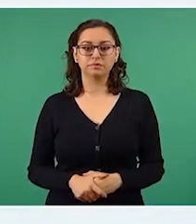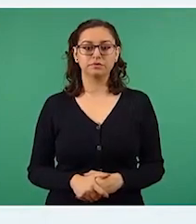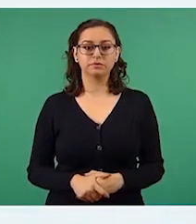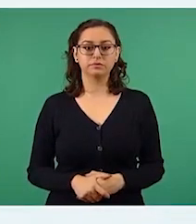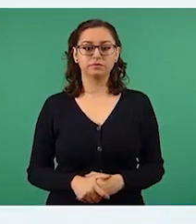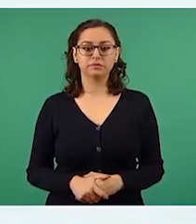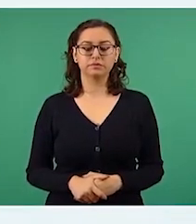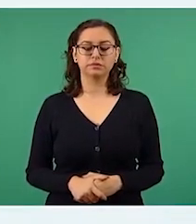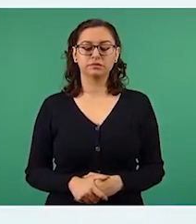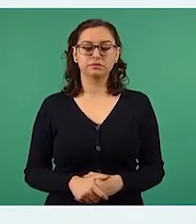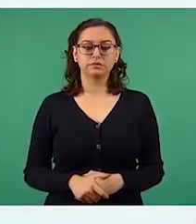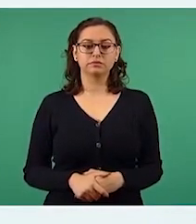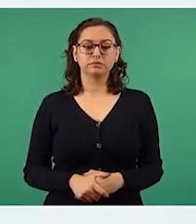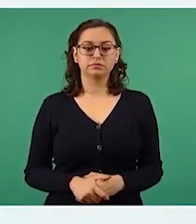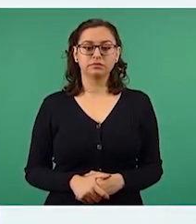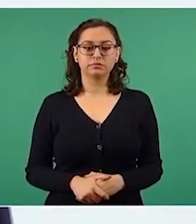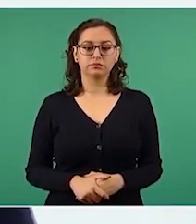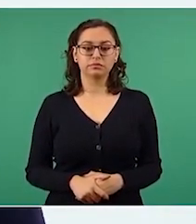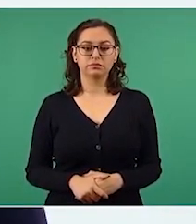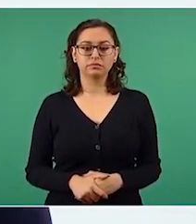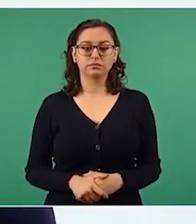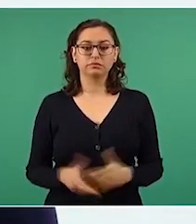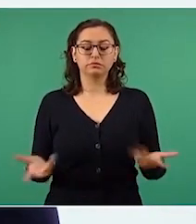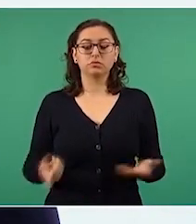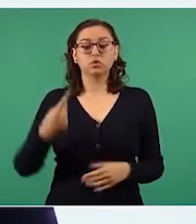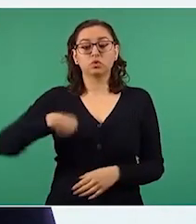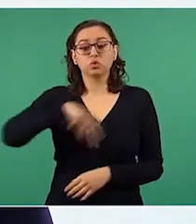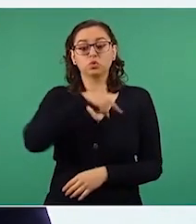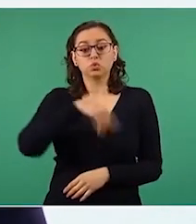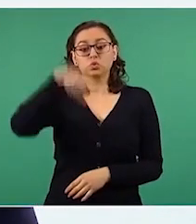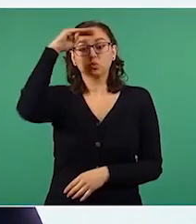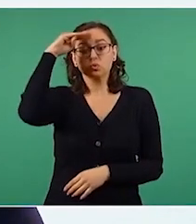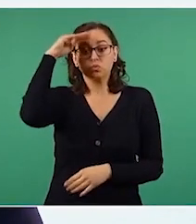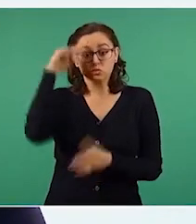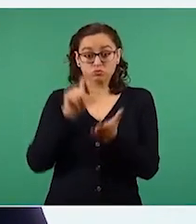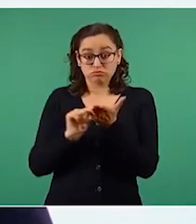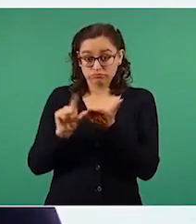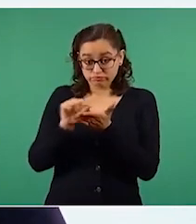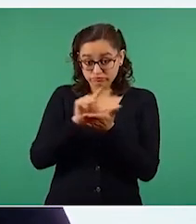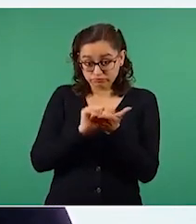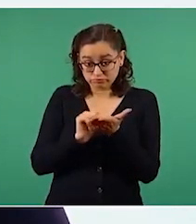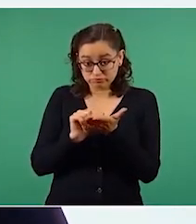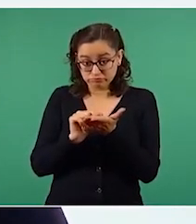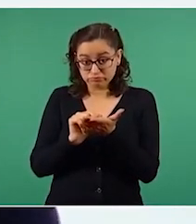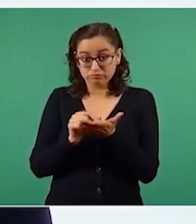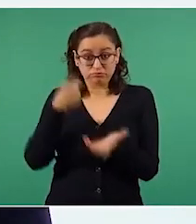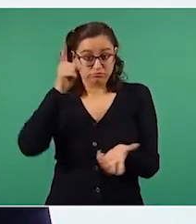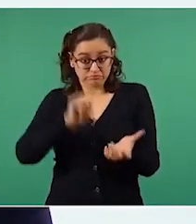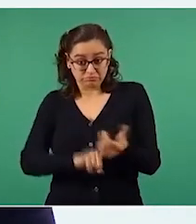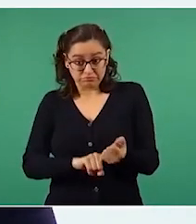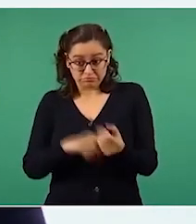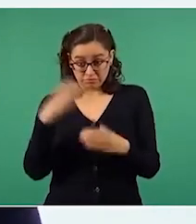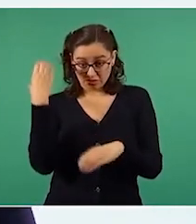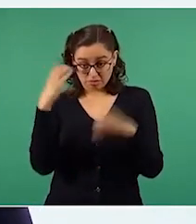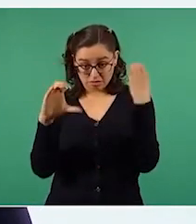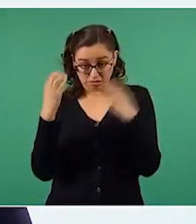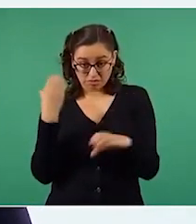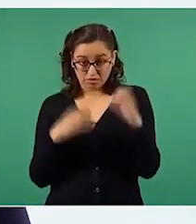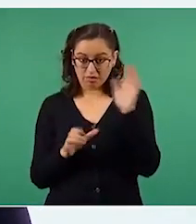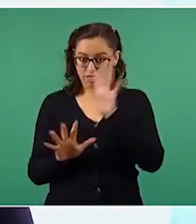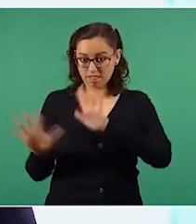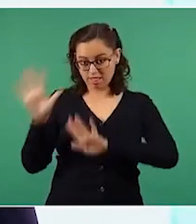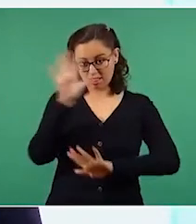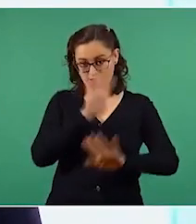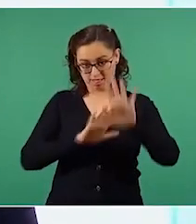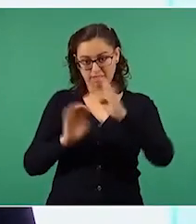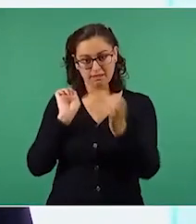tuit engañoso y que nosotros estamos aclarando el